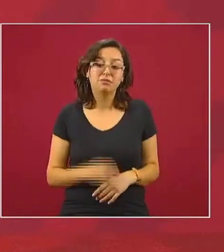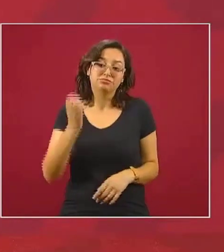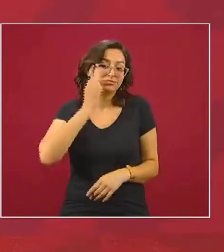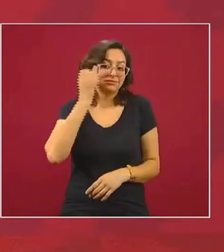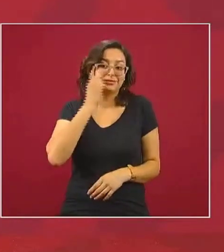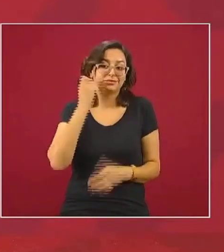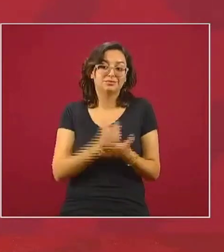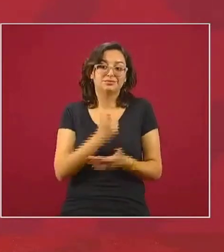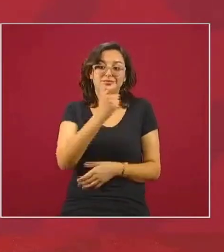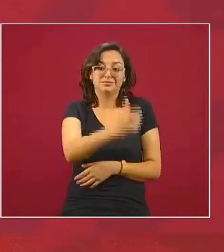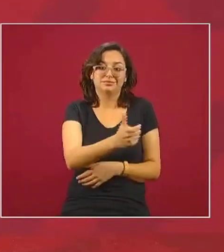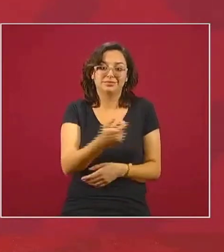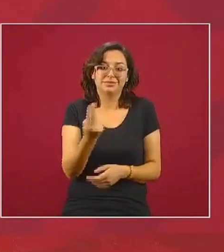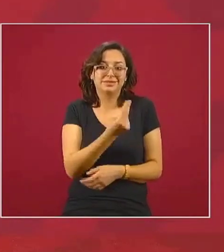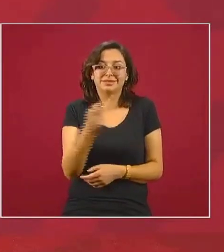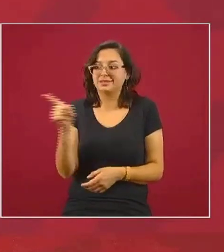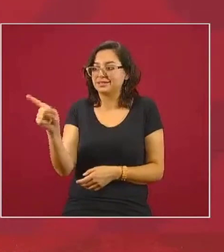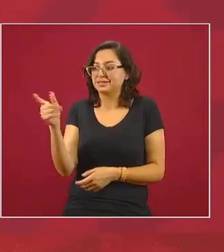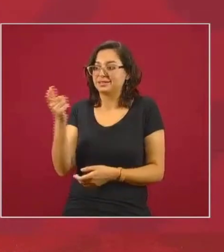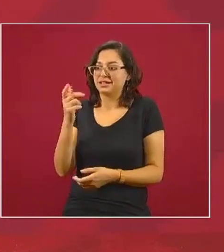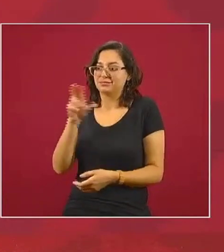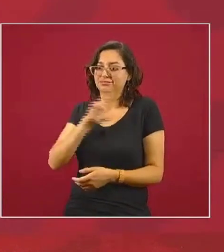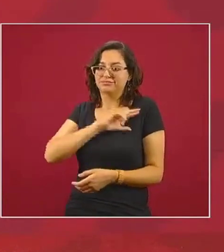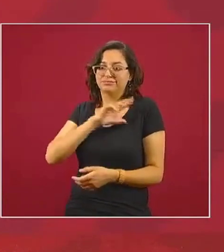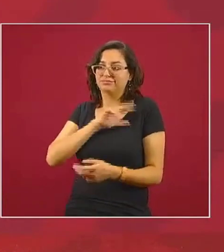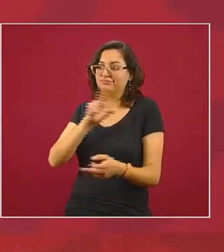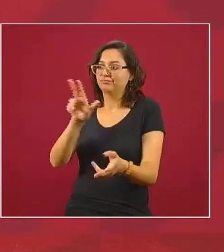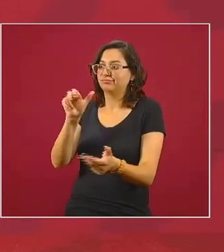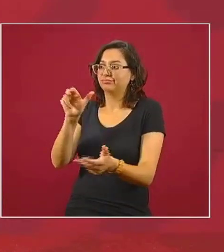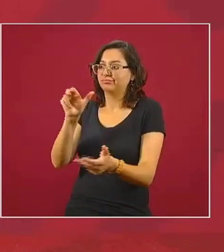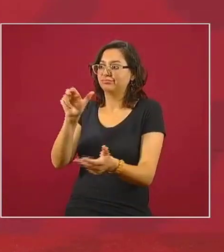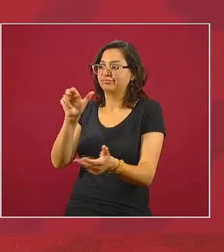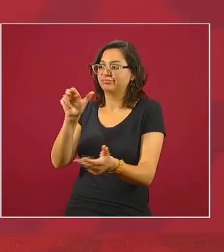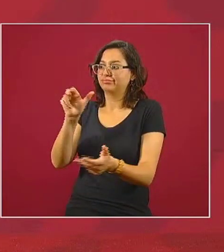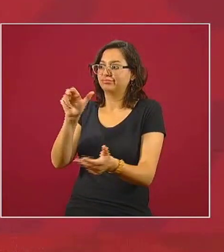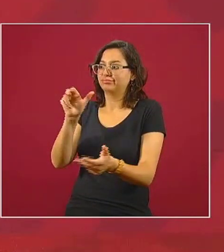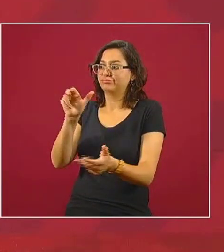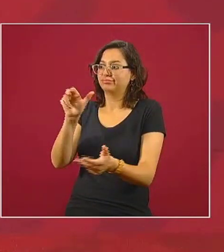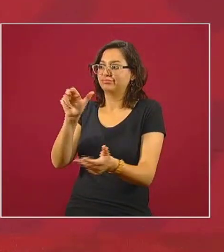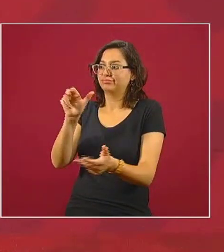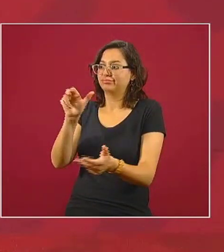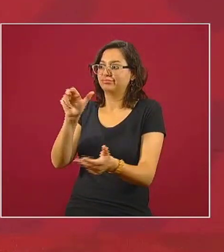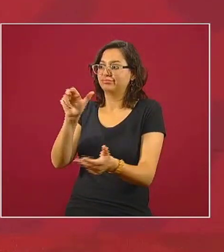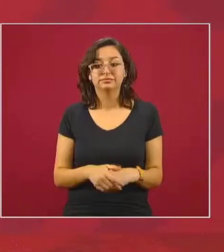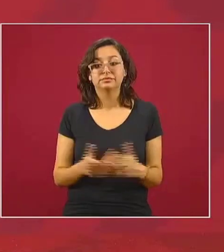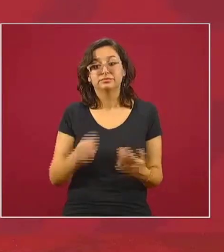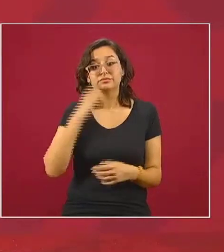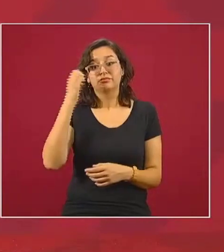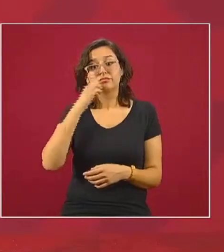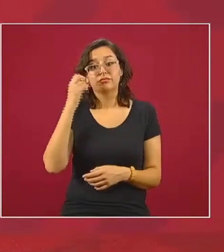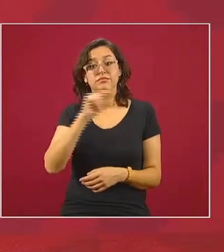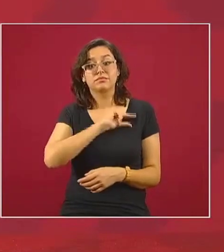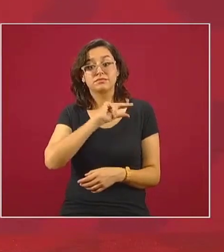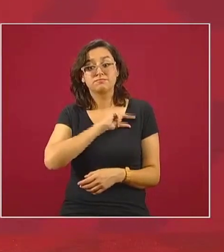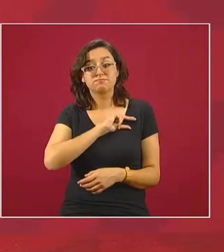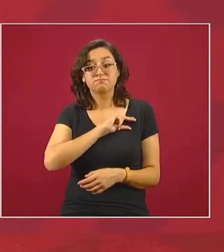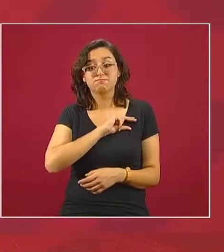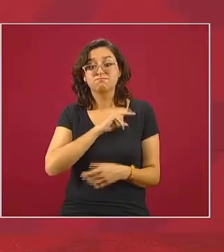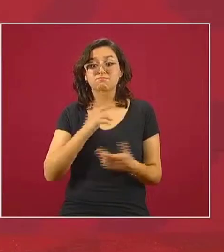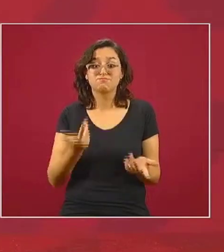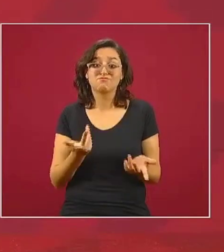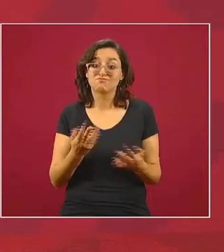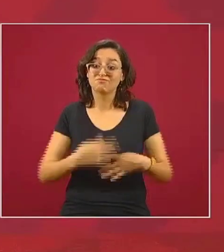el ingreso para pagar la colegiatura y una de las cosas que sí hemos comentado con las escuelas privadas es que no dejen de